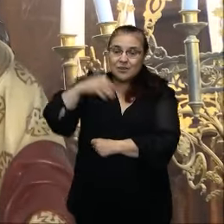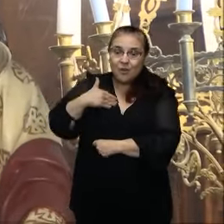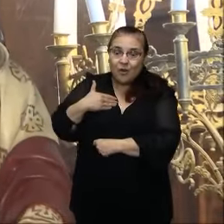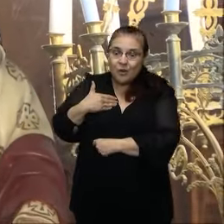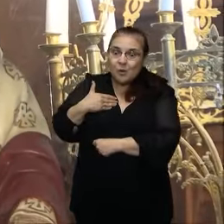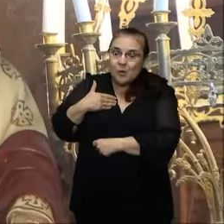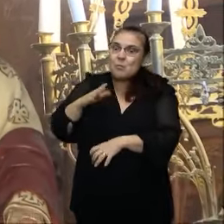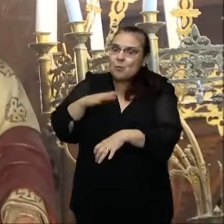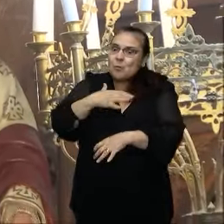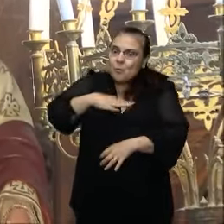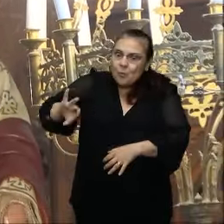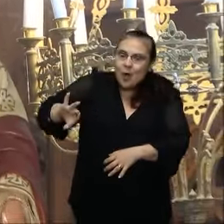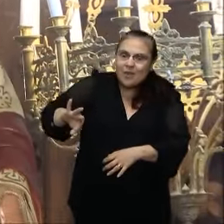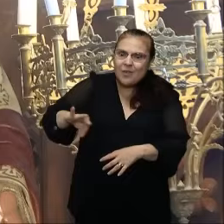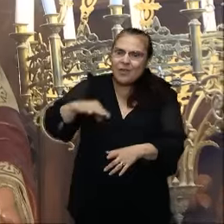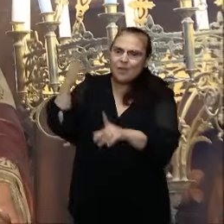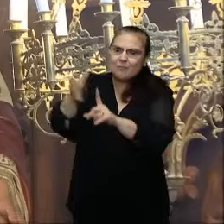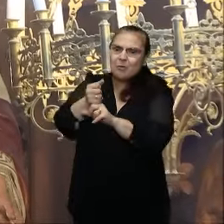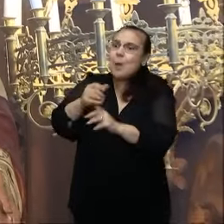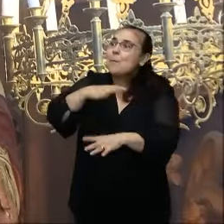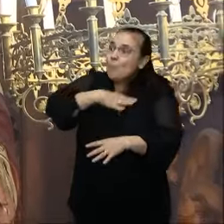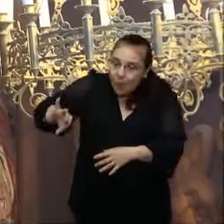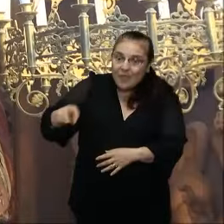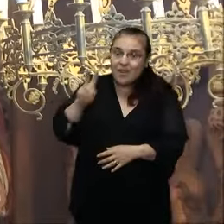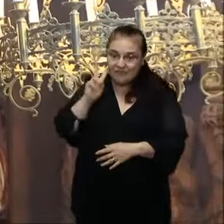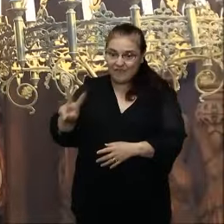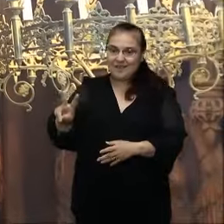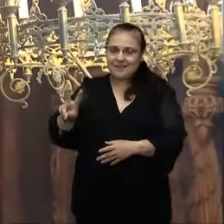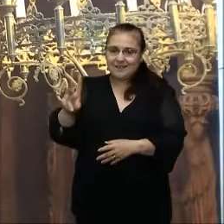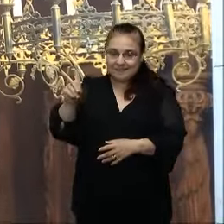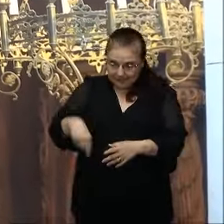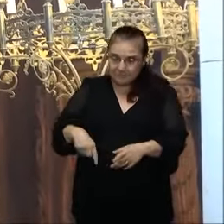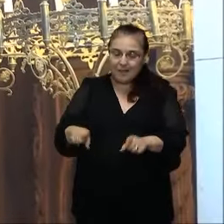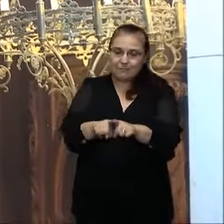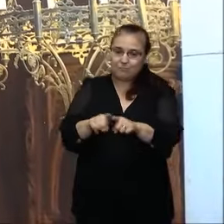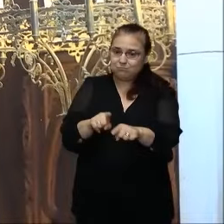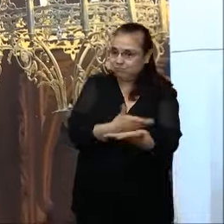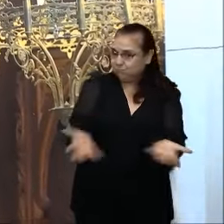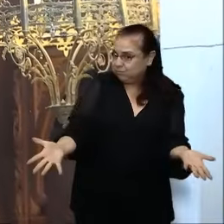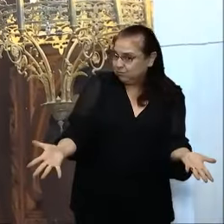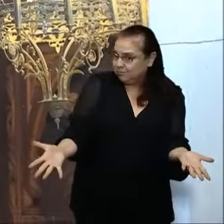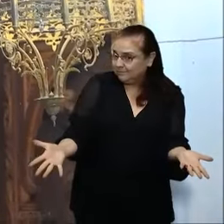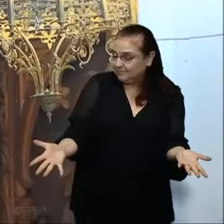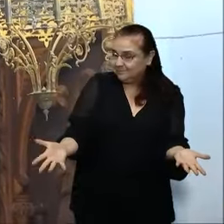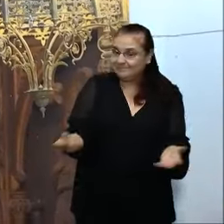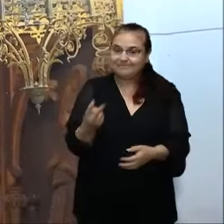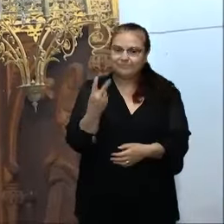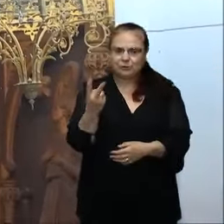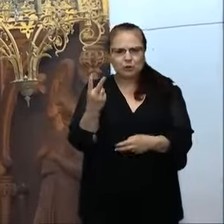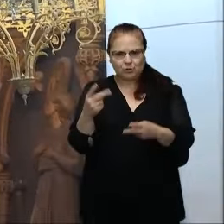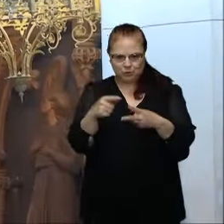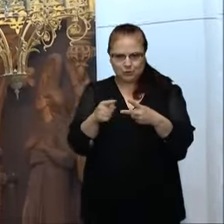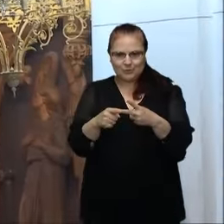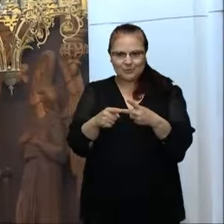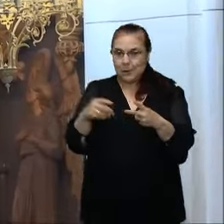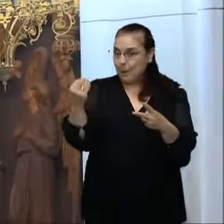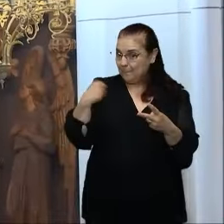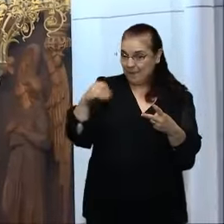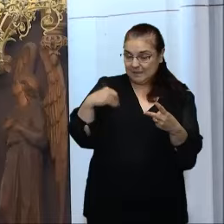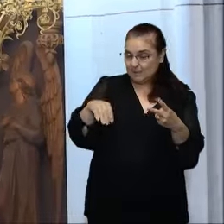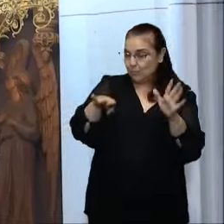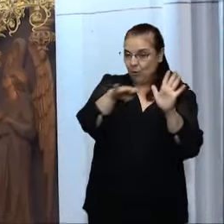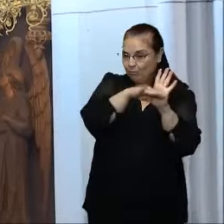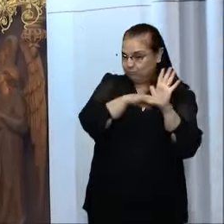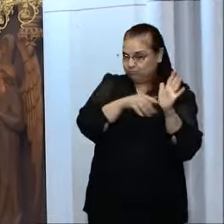encontrar y le podemos ver, también en nuestros hermanos. Son dos aspectos de un mismo mandamiento.